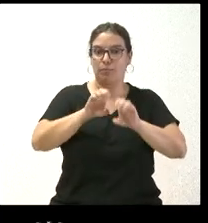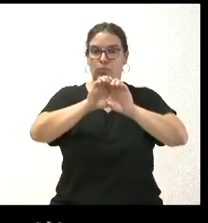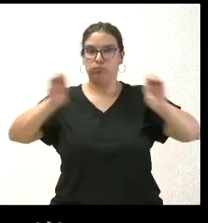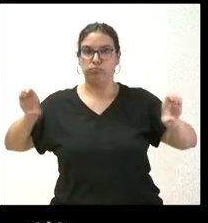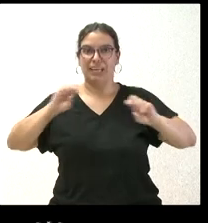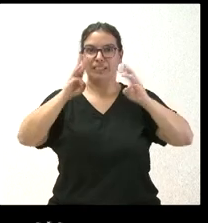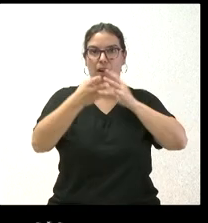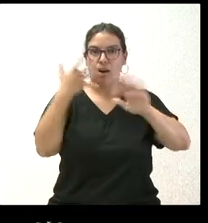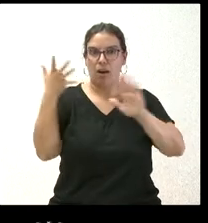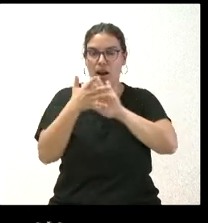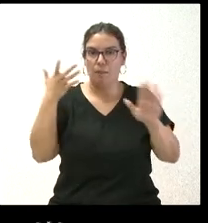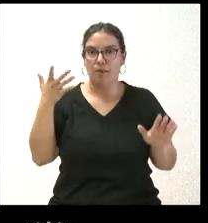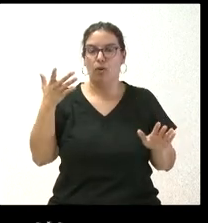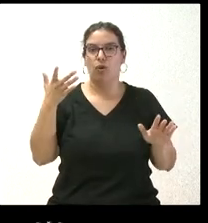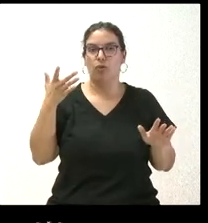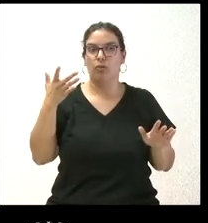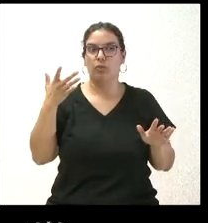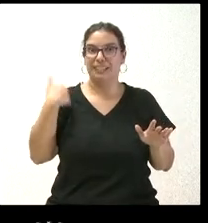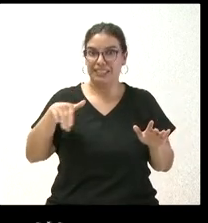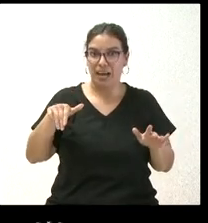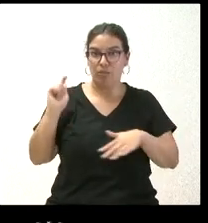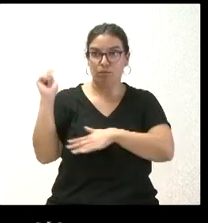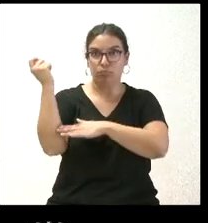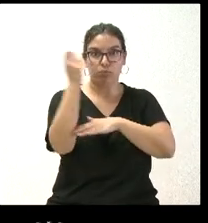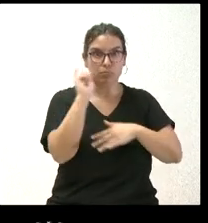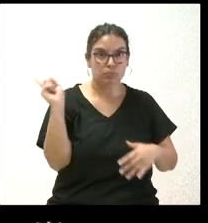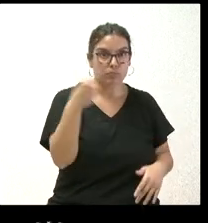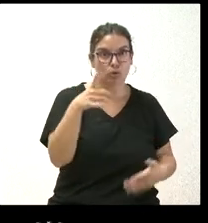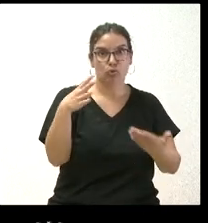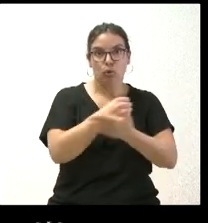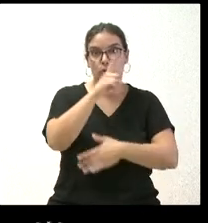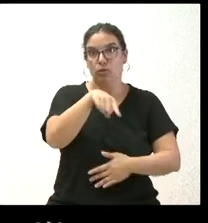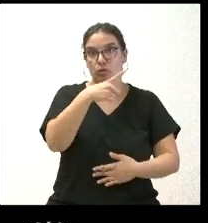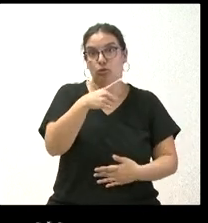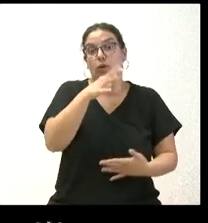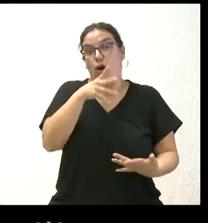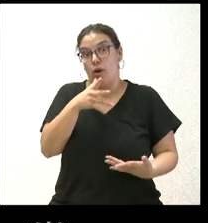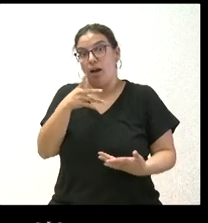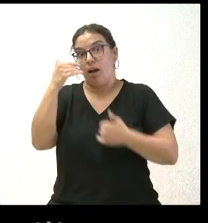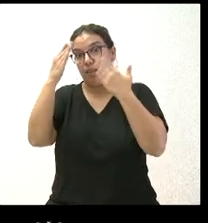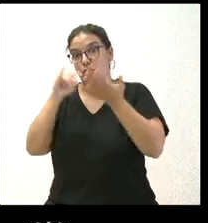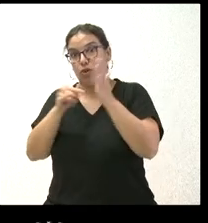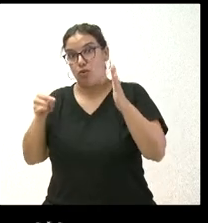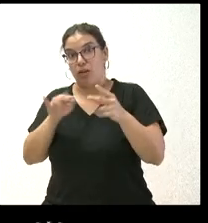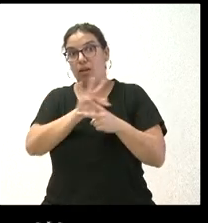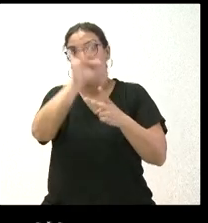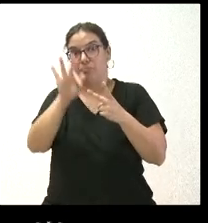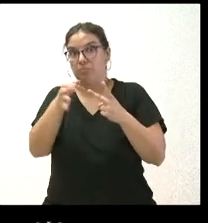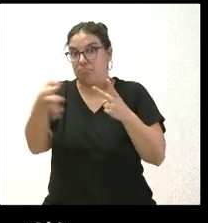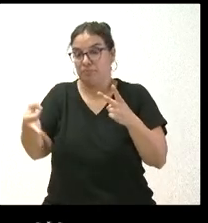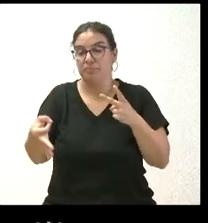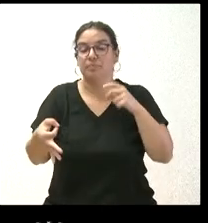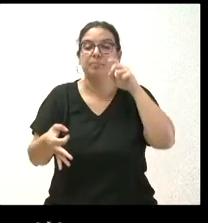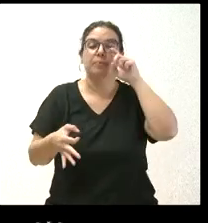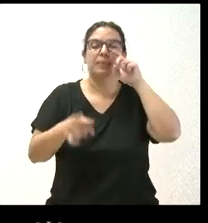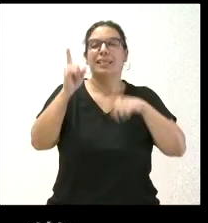conectividad se ha culminado ya en todos los centros educativos para que ahora sean necesarias asistencia tecnológica y una duda